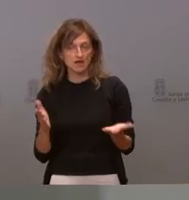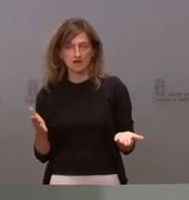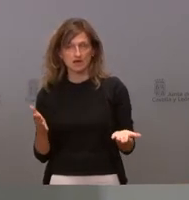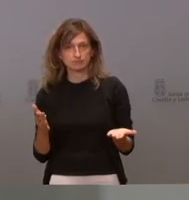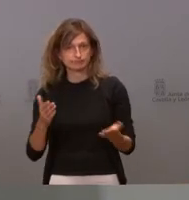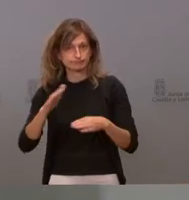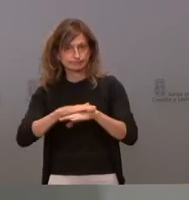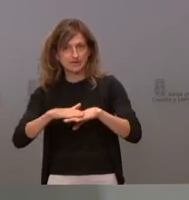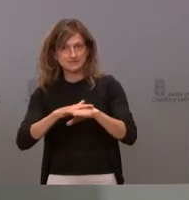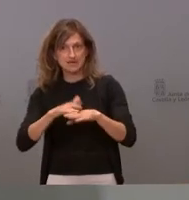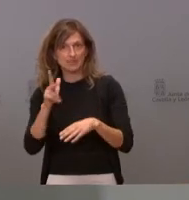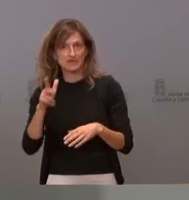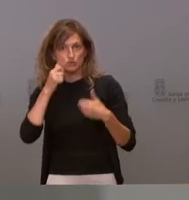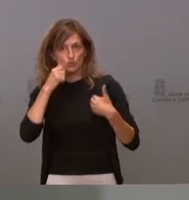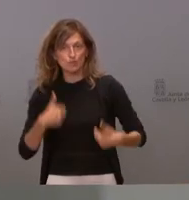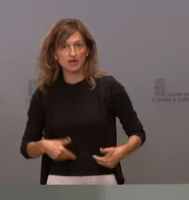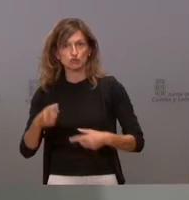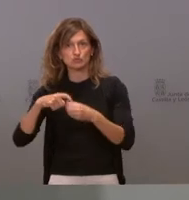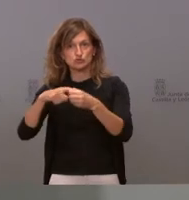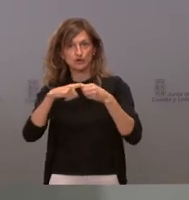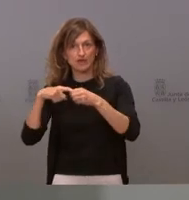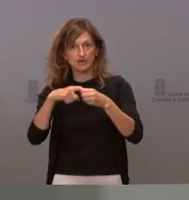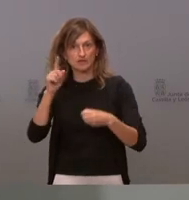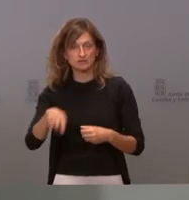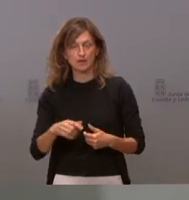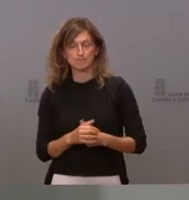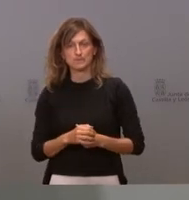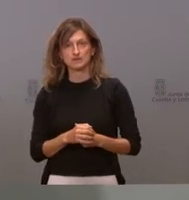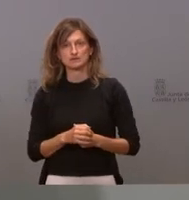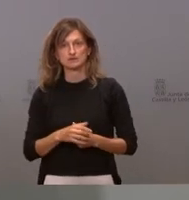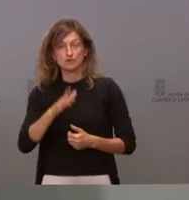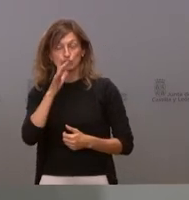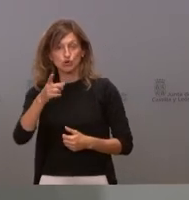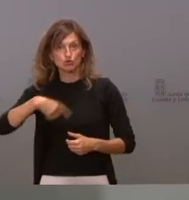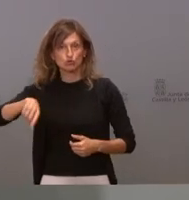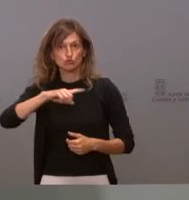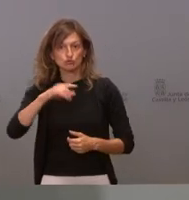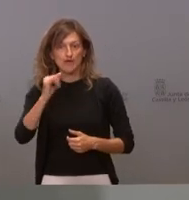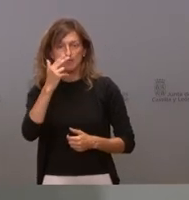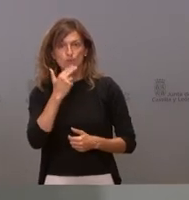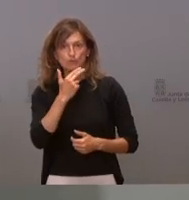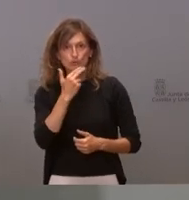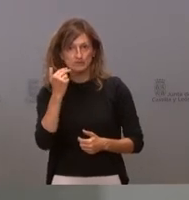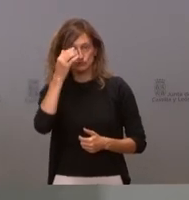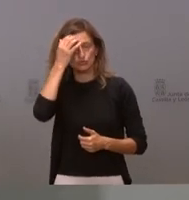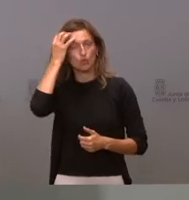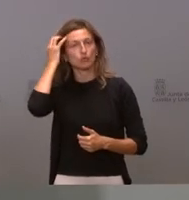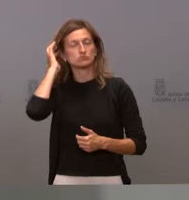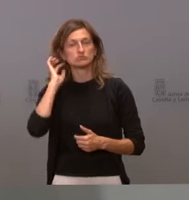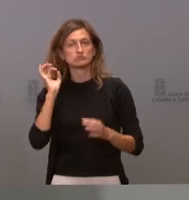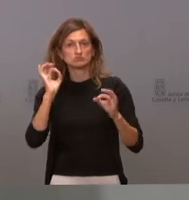elemental de derechos humanos y de solidaridad y que además nosotros tenemos un compromiso debemos de tener un compromiso